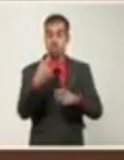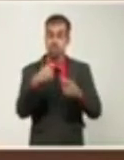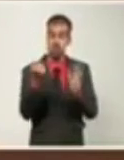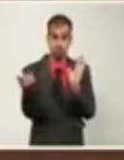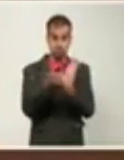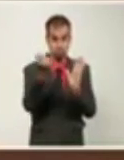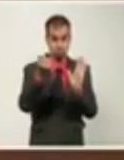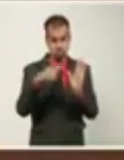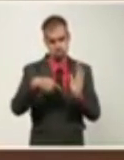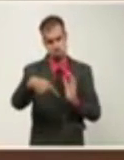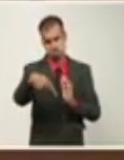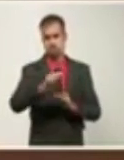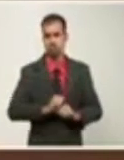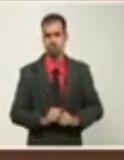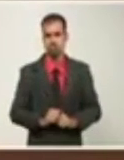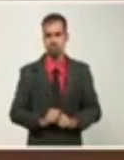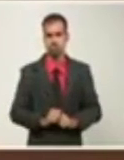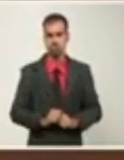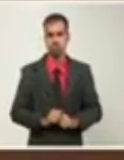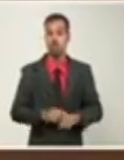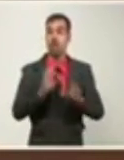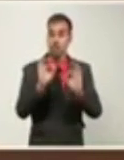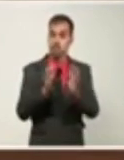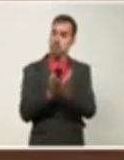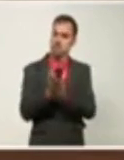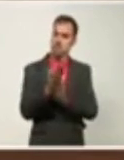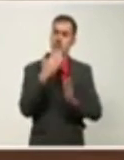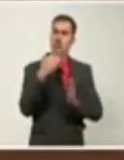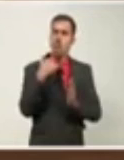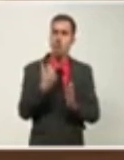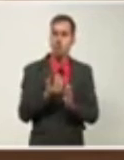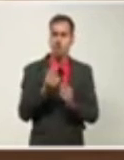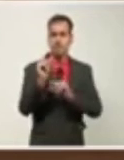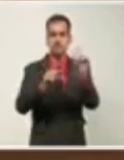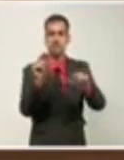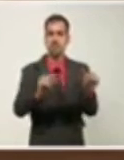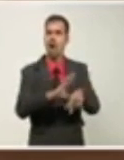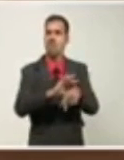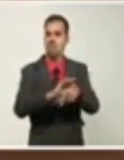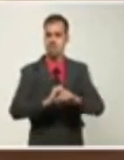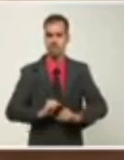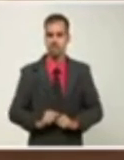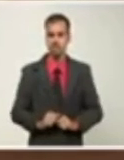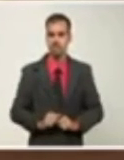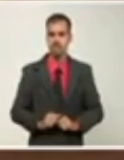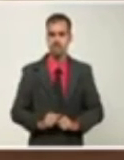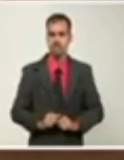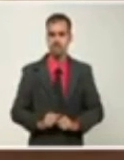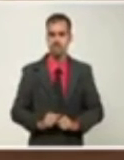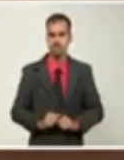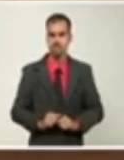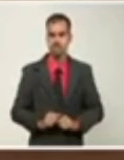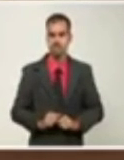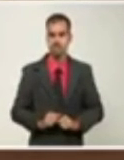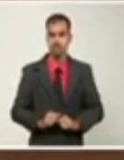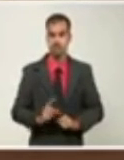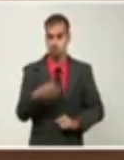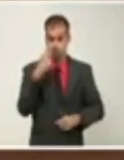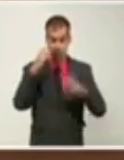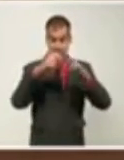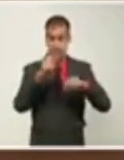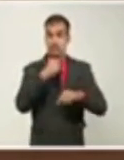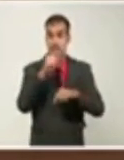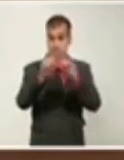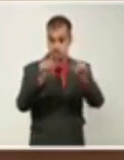próximos días como parte del seguimiento a la secuela y los enfermos, porque además las necropsias nos permiten conocer más de la enfermedad.